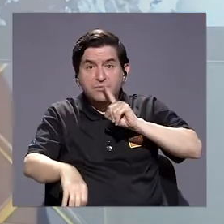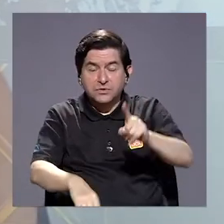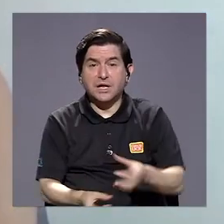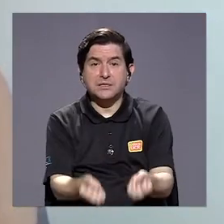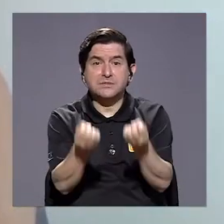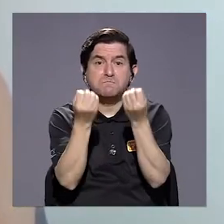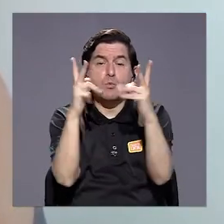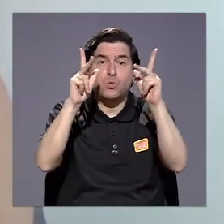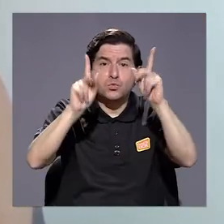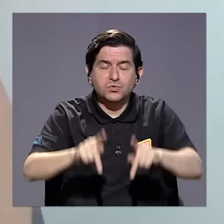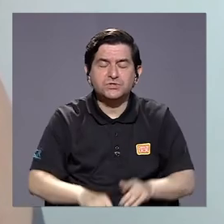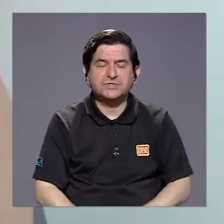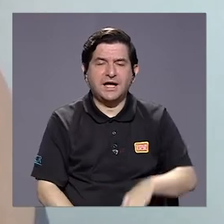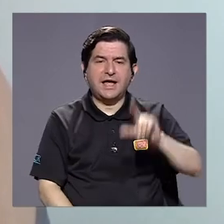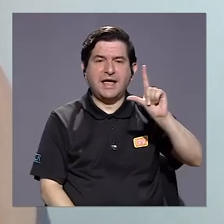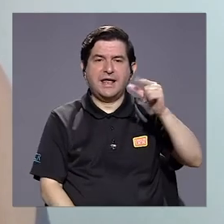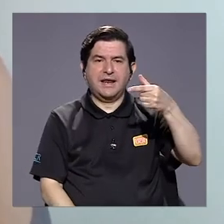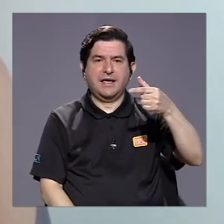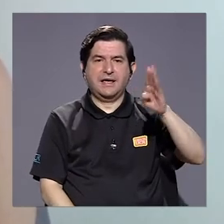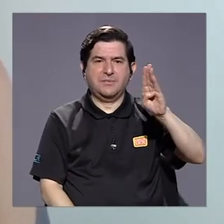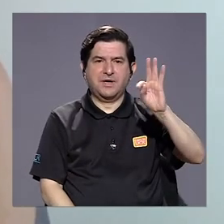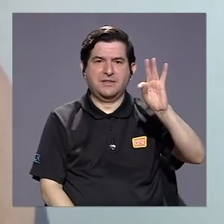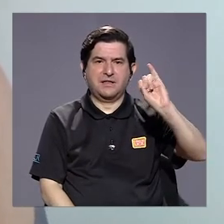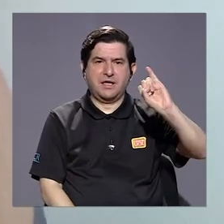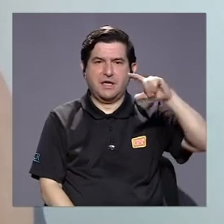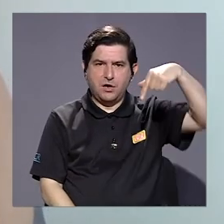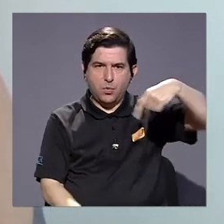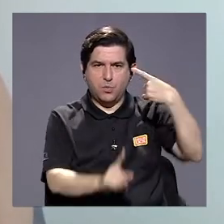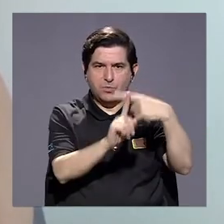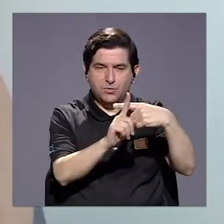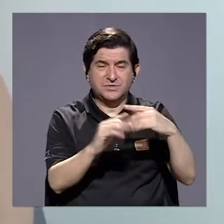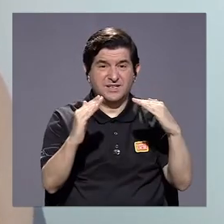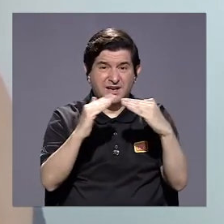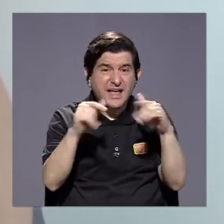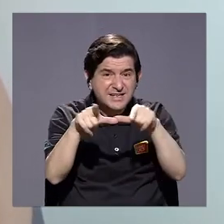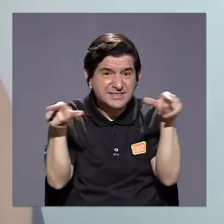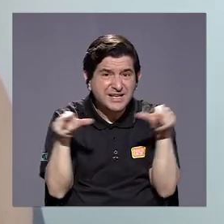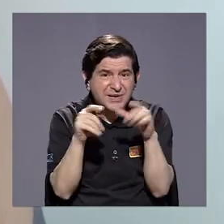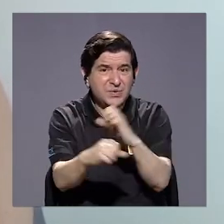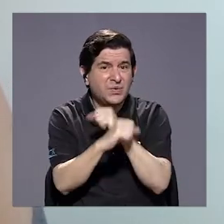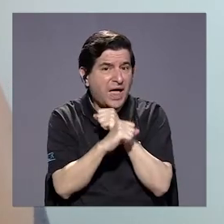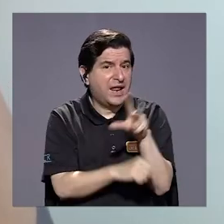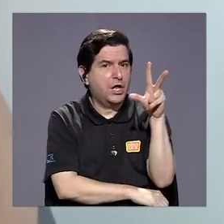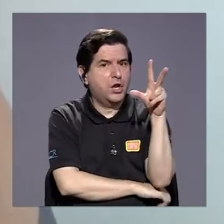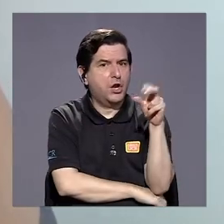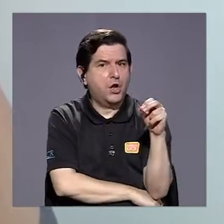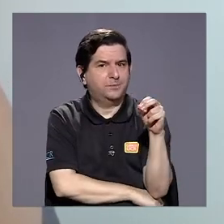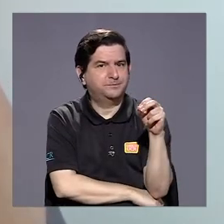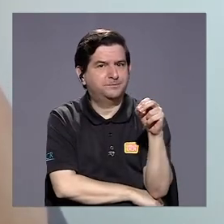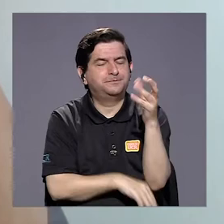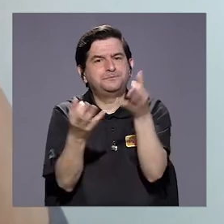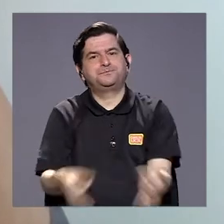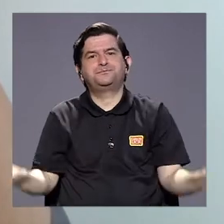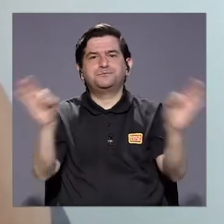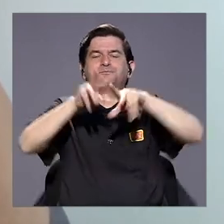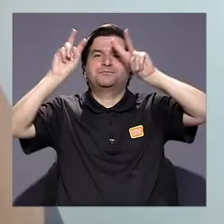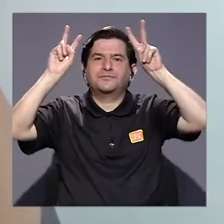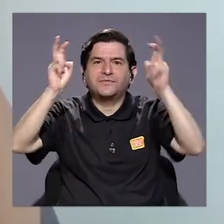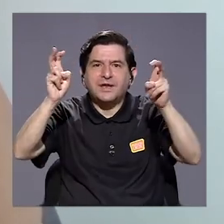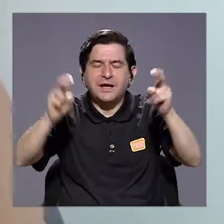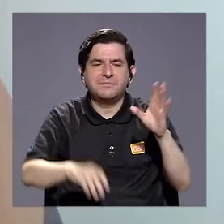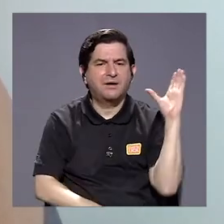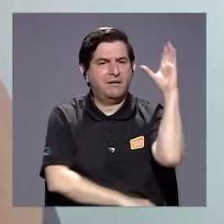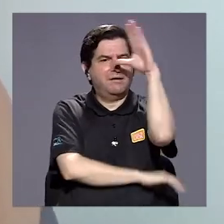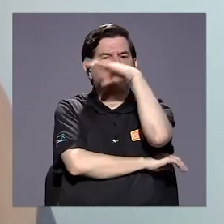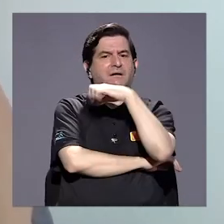para muchas personas LGBTI la casa no es un lugar seguro, ¿verdad? Entonces es fundamental este tema de